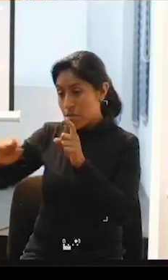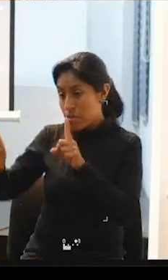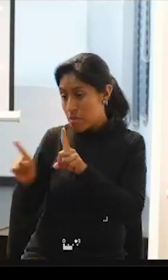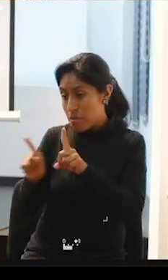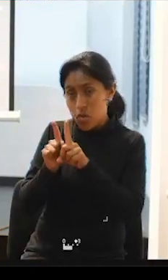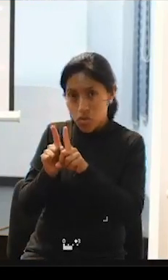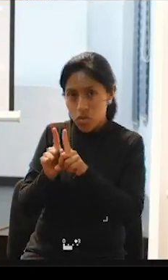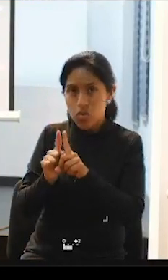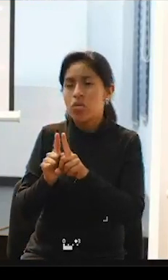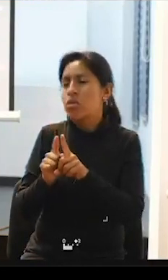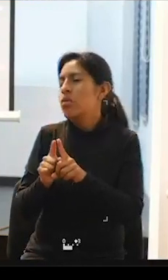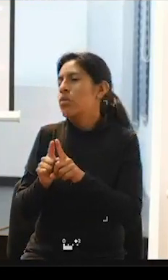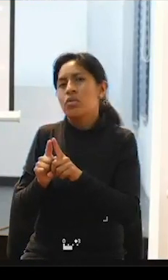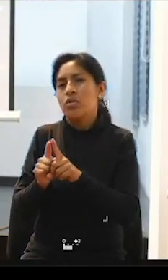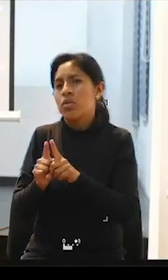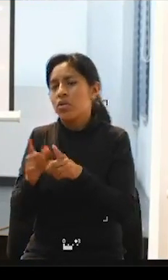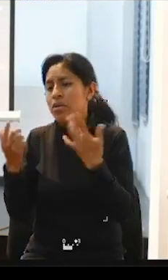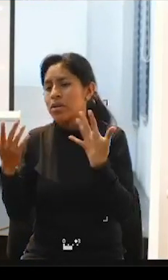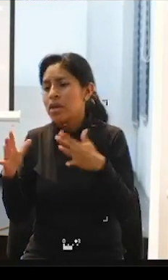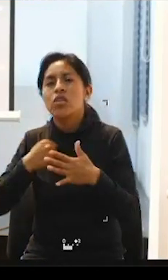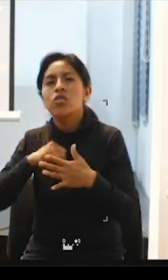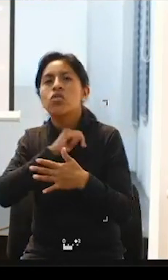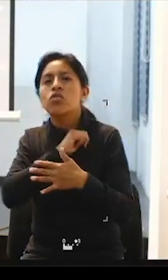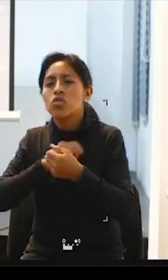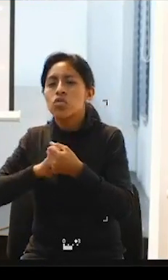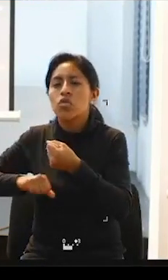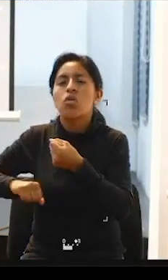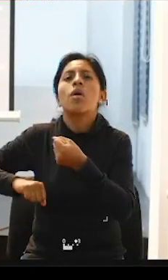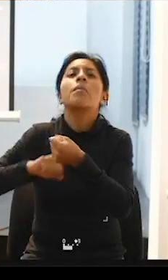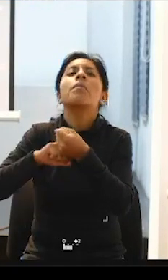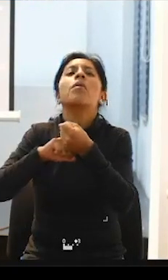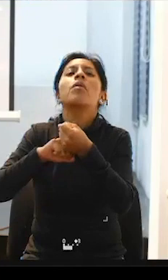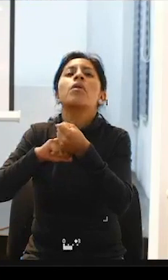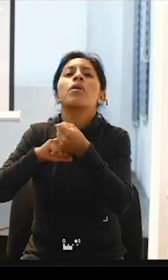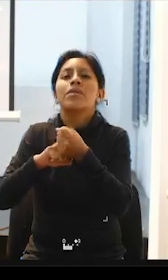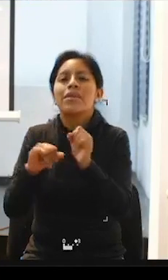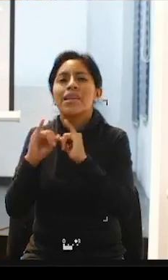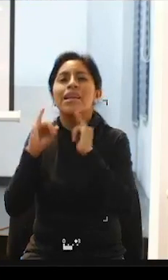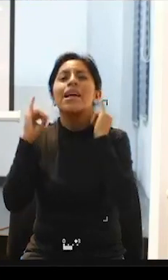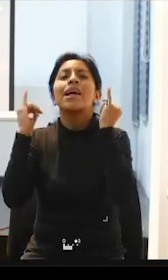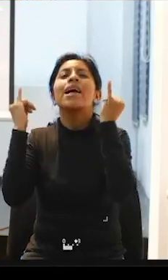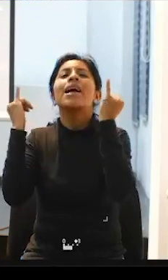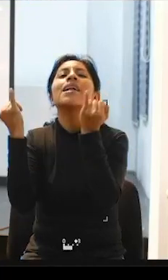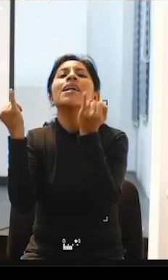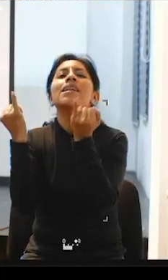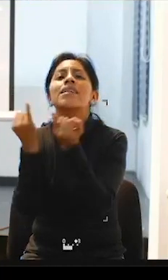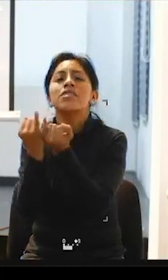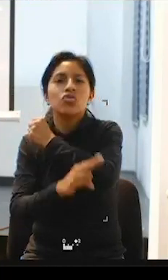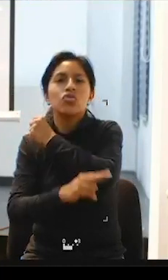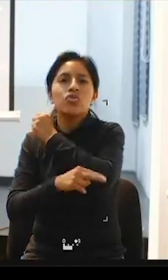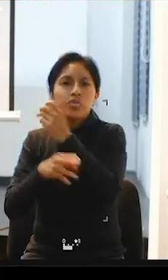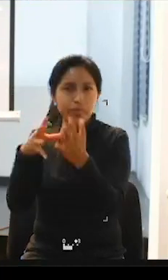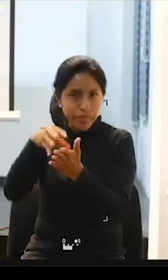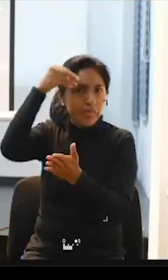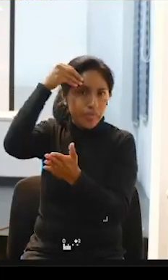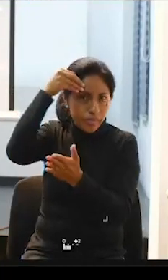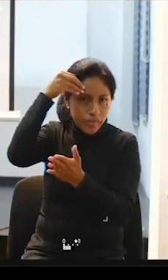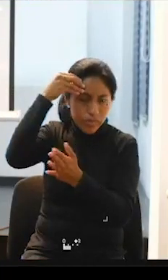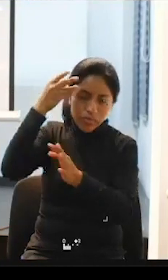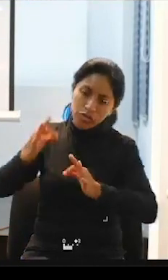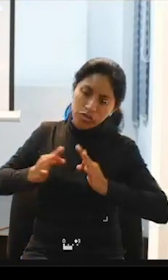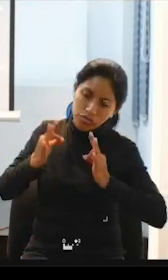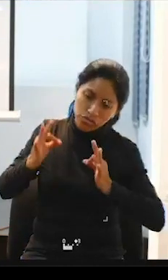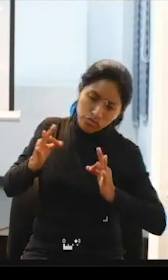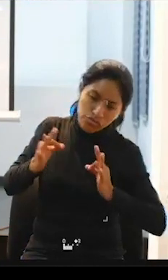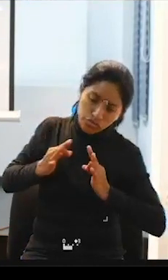somos un colaborador del INA que es por ley el INA el Instituto Nacional de Aprendizaje tiene que formar a los asistentes